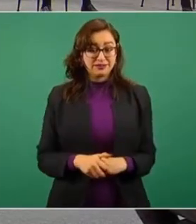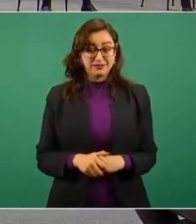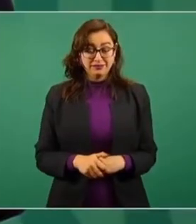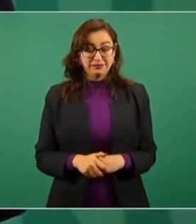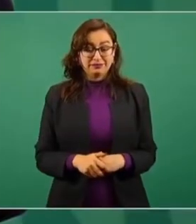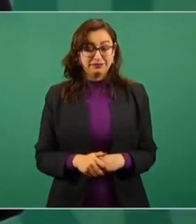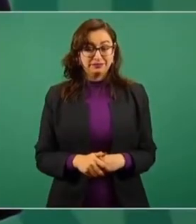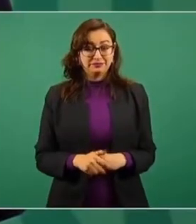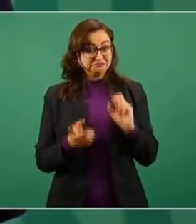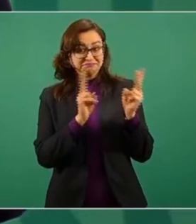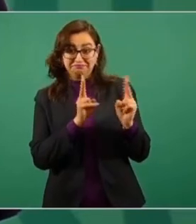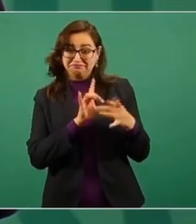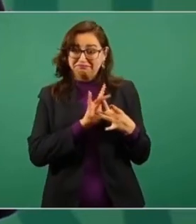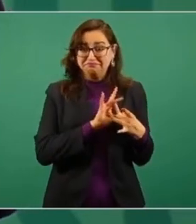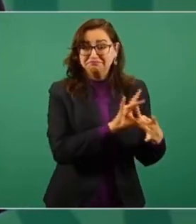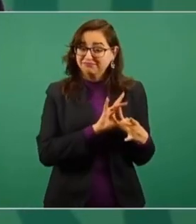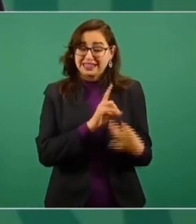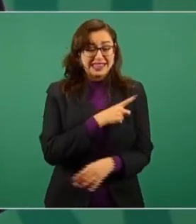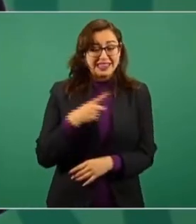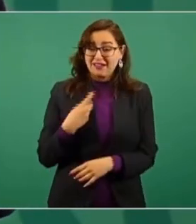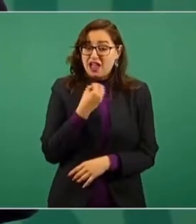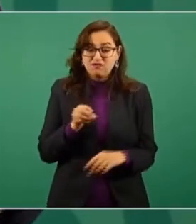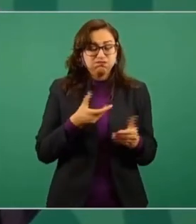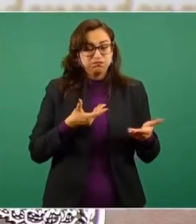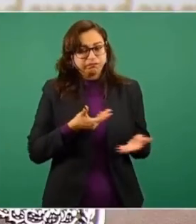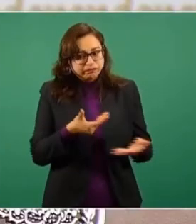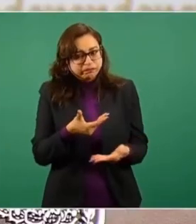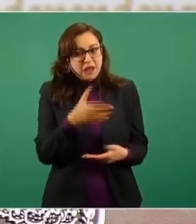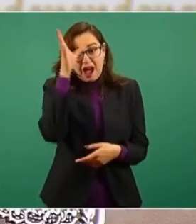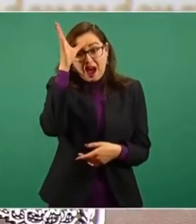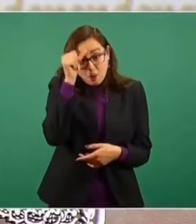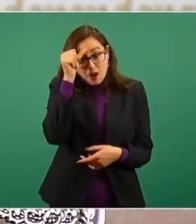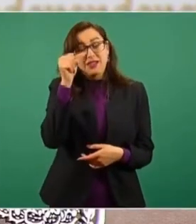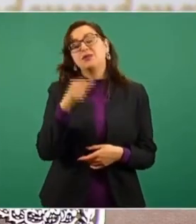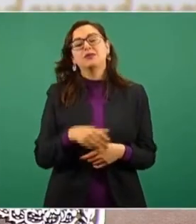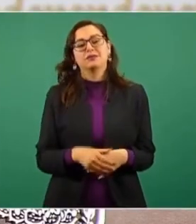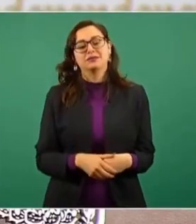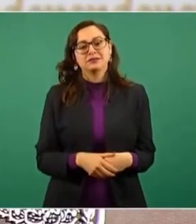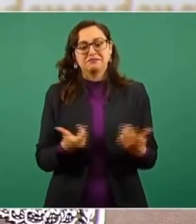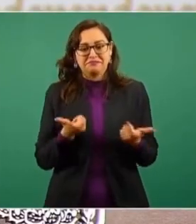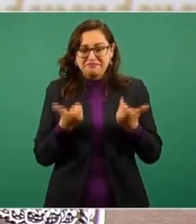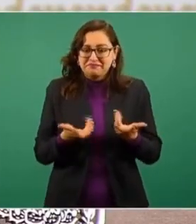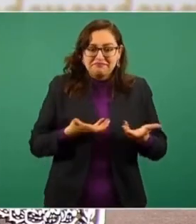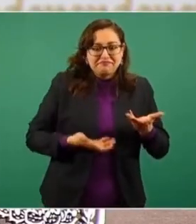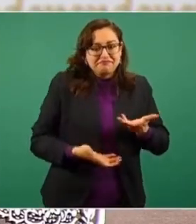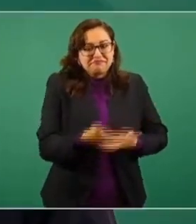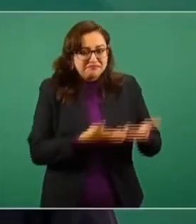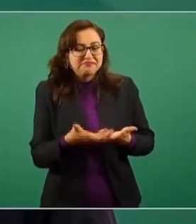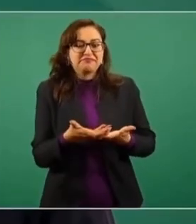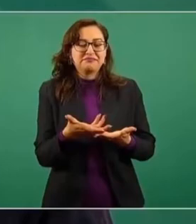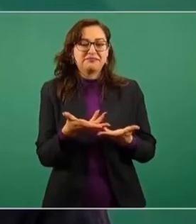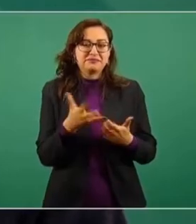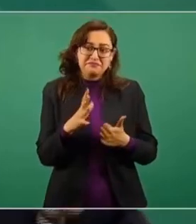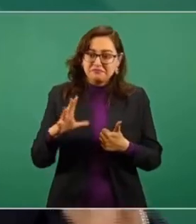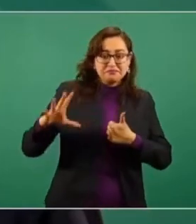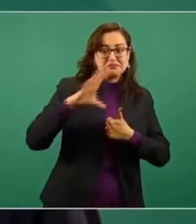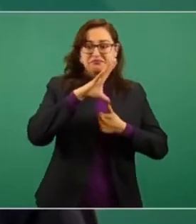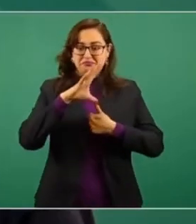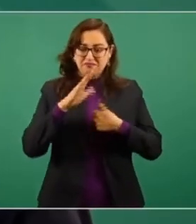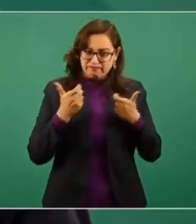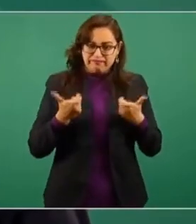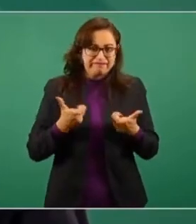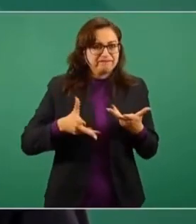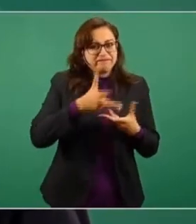que complementar y tenemos que ponernos de acuerdo para fortalecer económicamente la región en un mundo